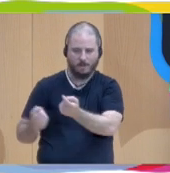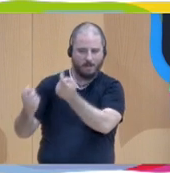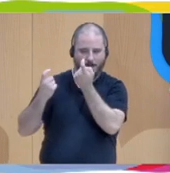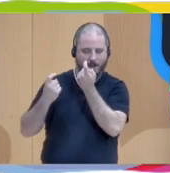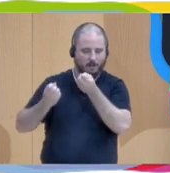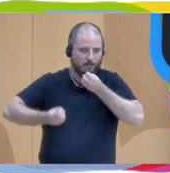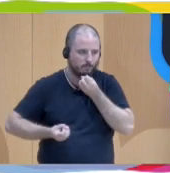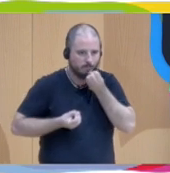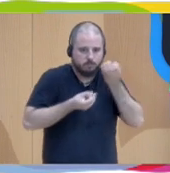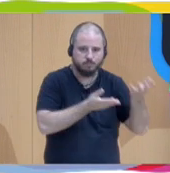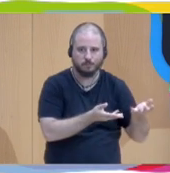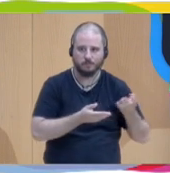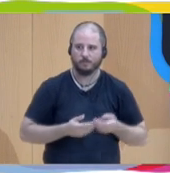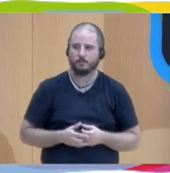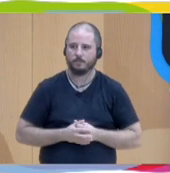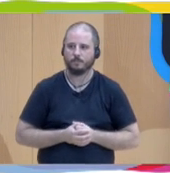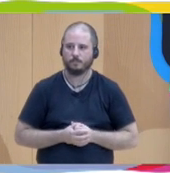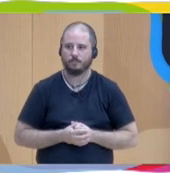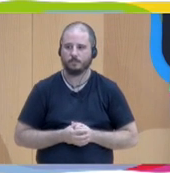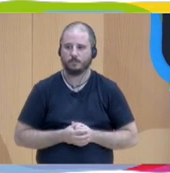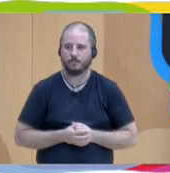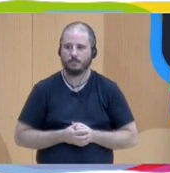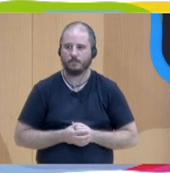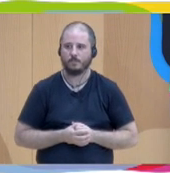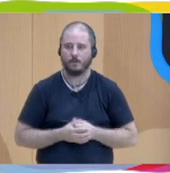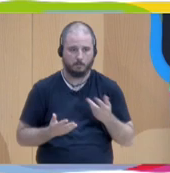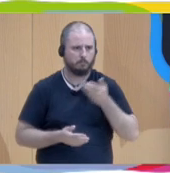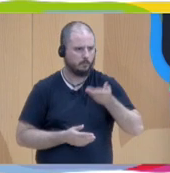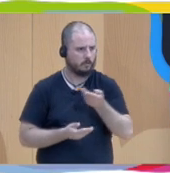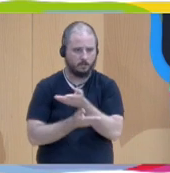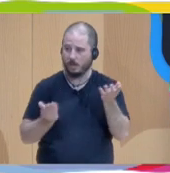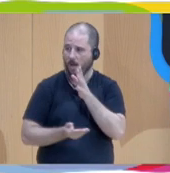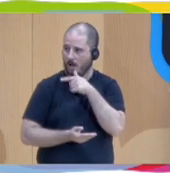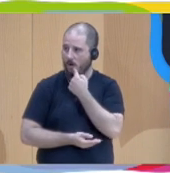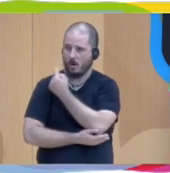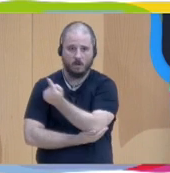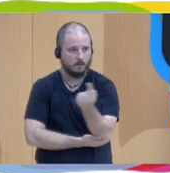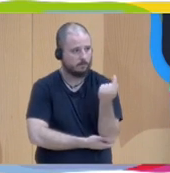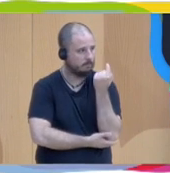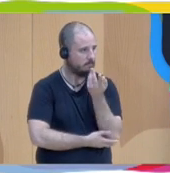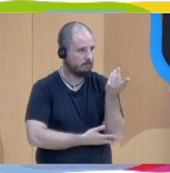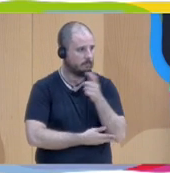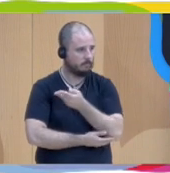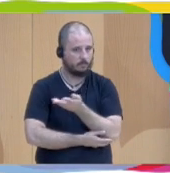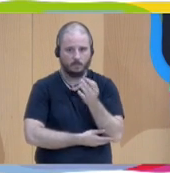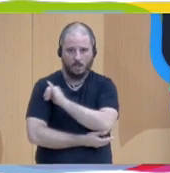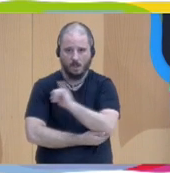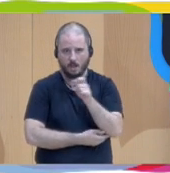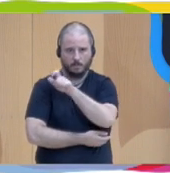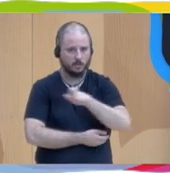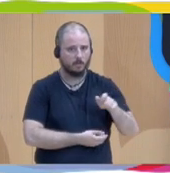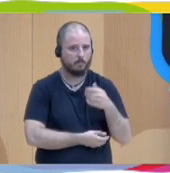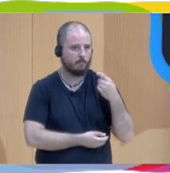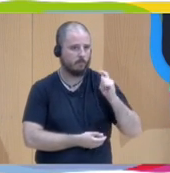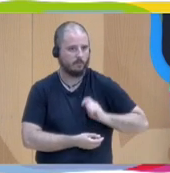muy importante y lo quiero decir aquí con todos los profesionales presentes, yo creo que hay mucho conocimiento